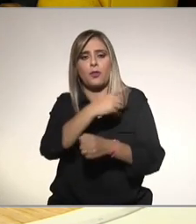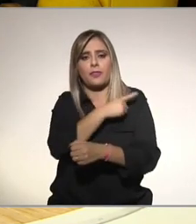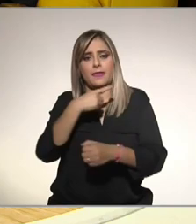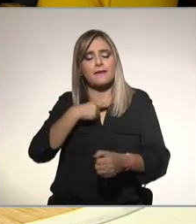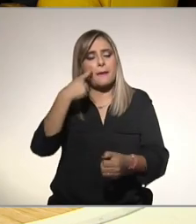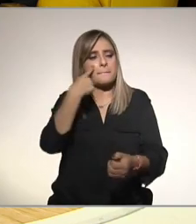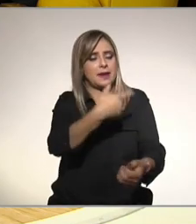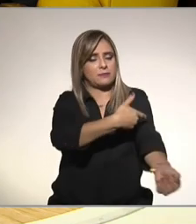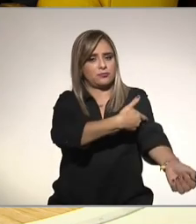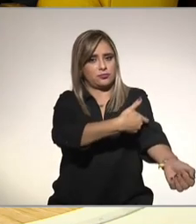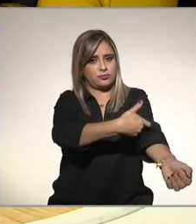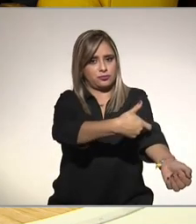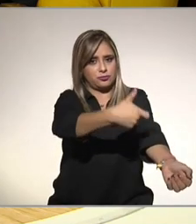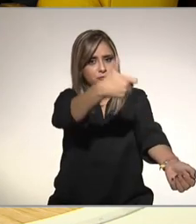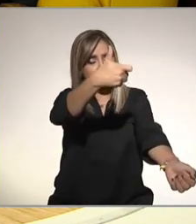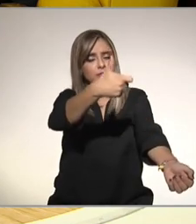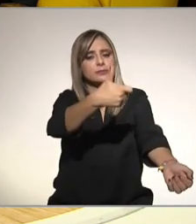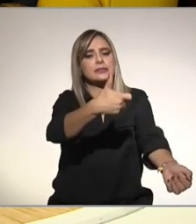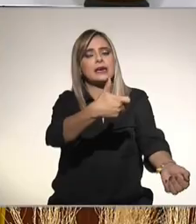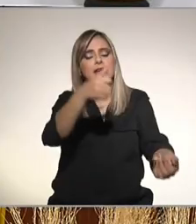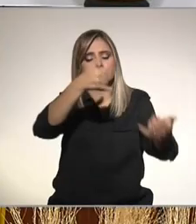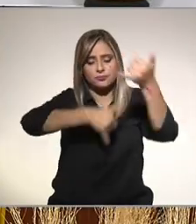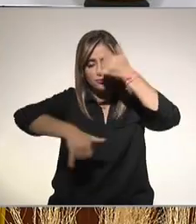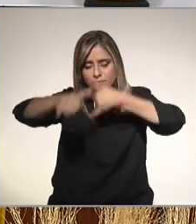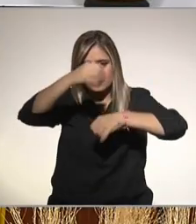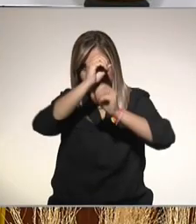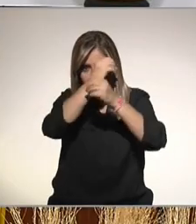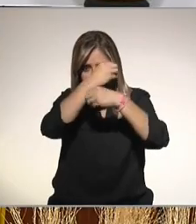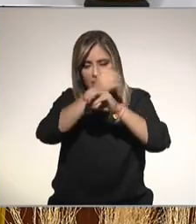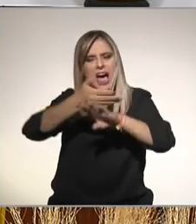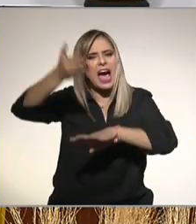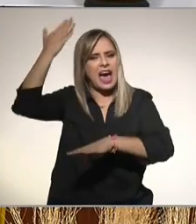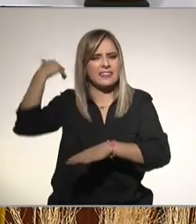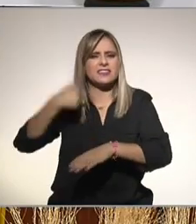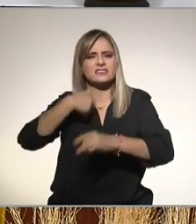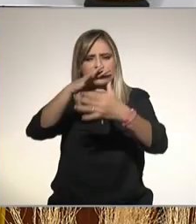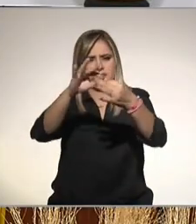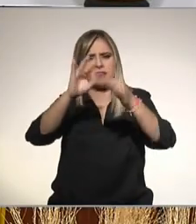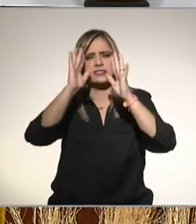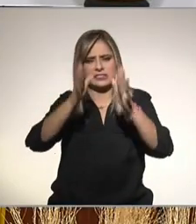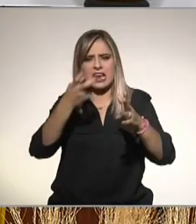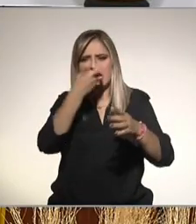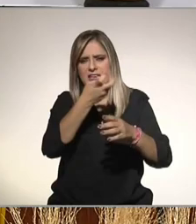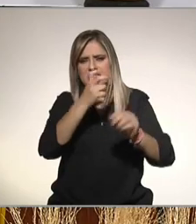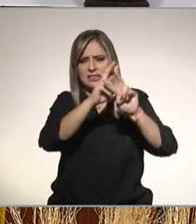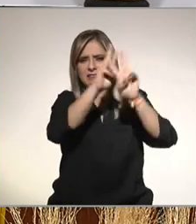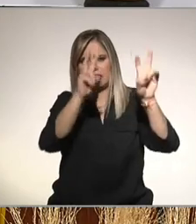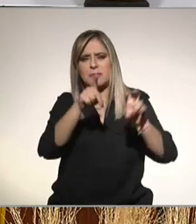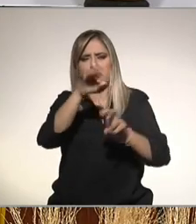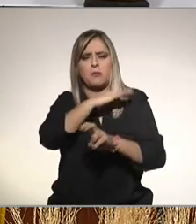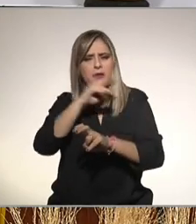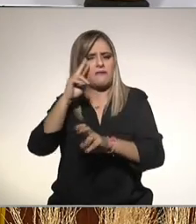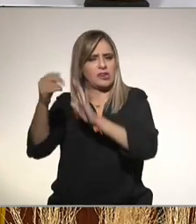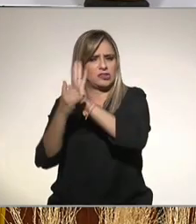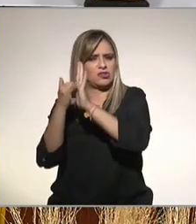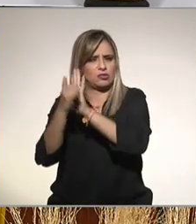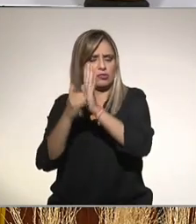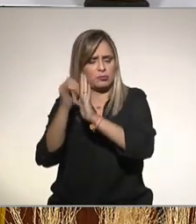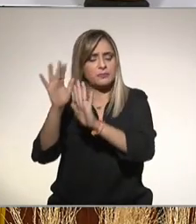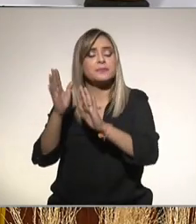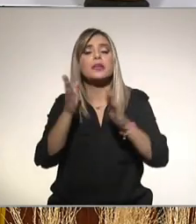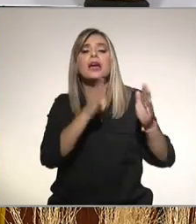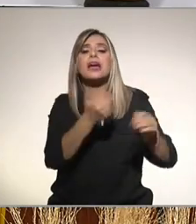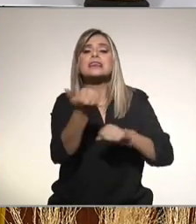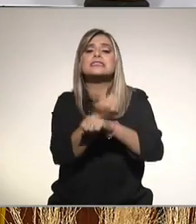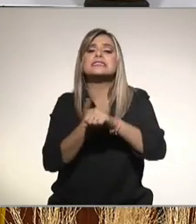lipoproteínas que no me voy a meter en eso ya hicimos un programa también lo puedes ver en YouTube pero se van a medir tus grasas en sangre grasas